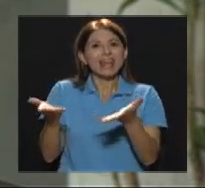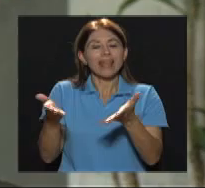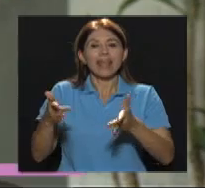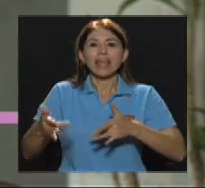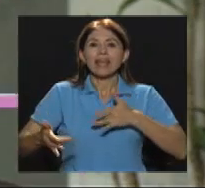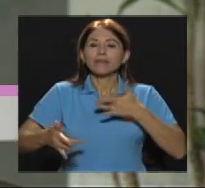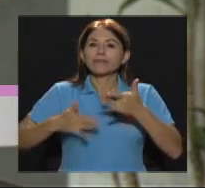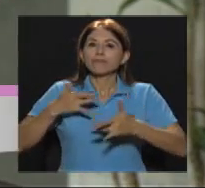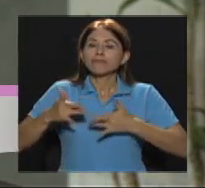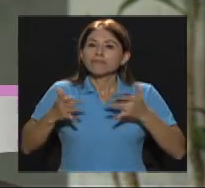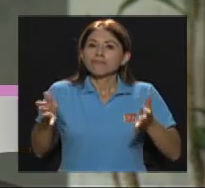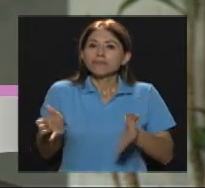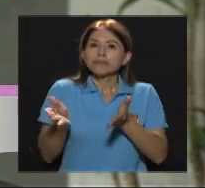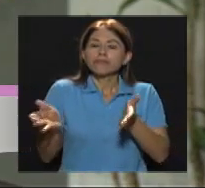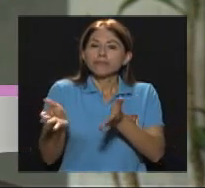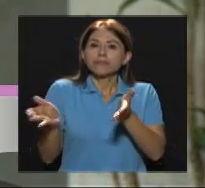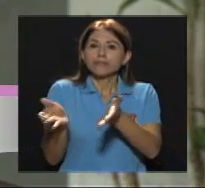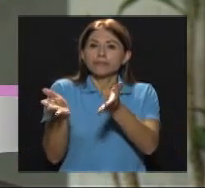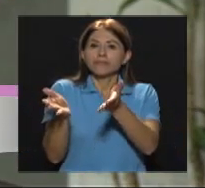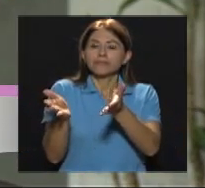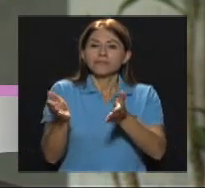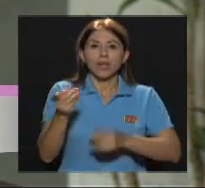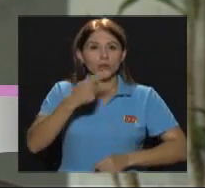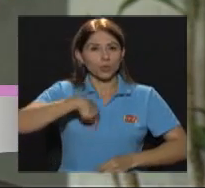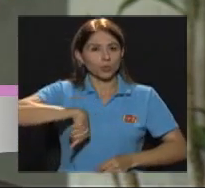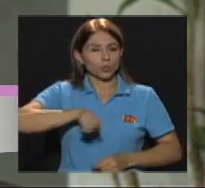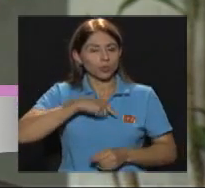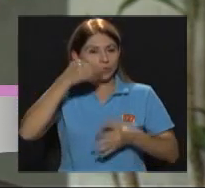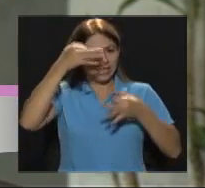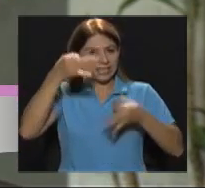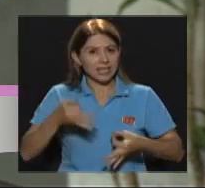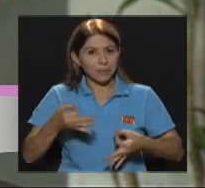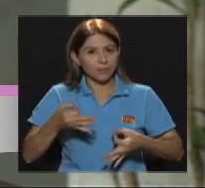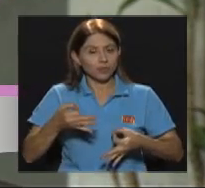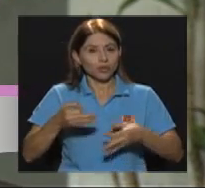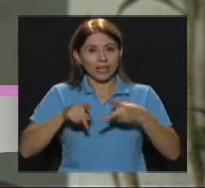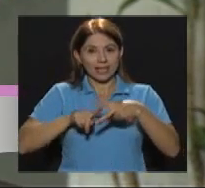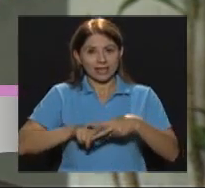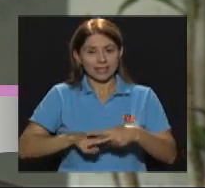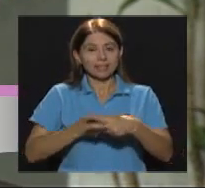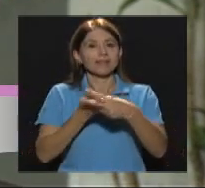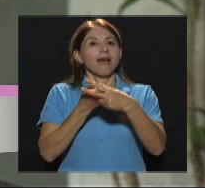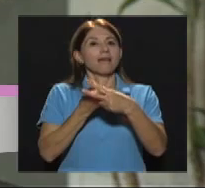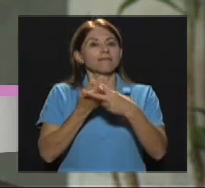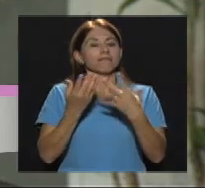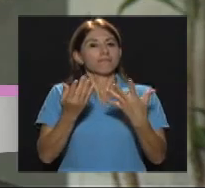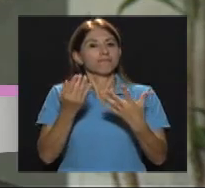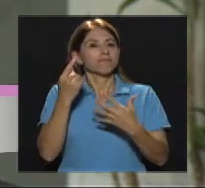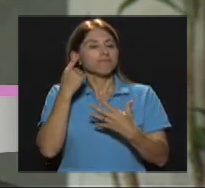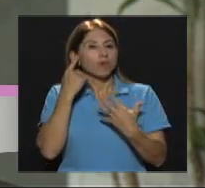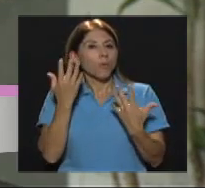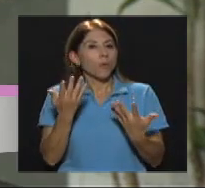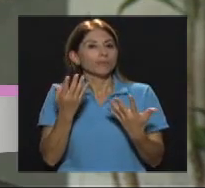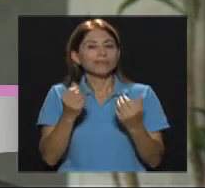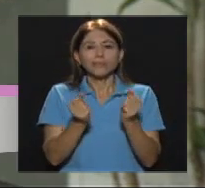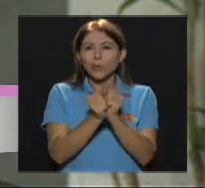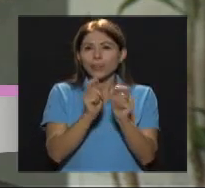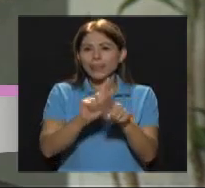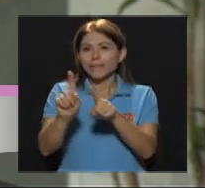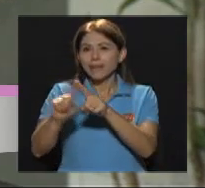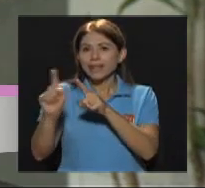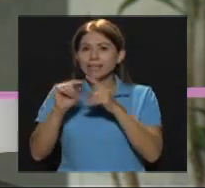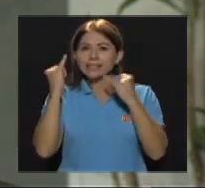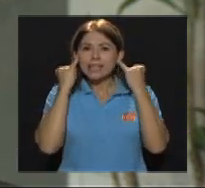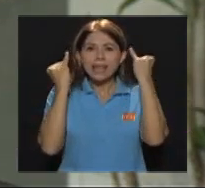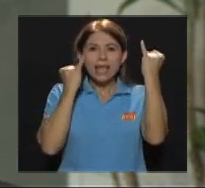sensorial Decidimos de manera conjunta Pues iniciar, explorar como ciertas